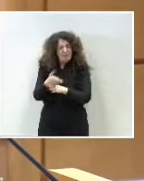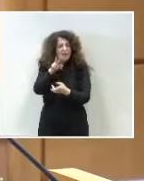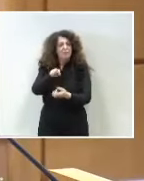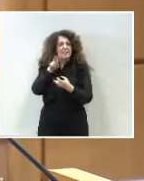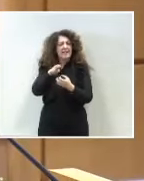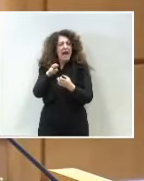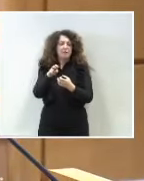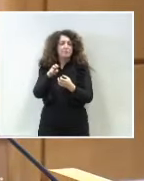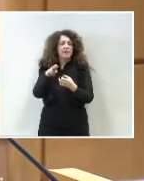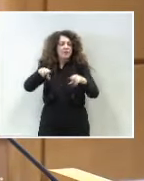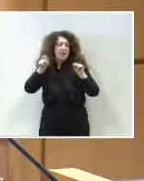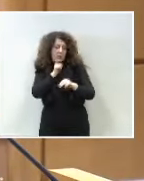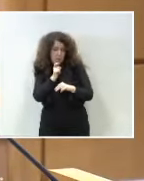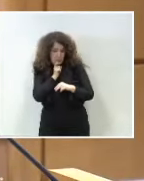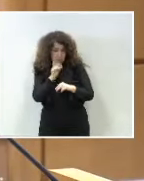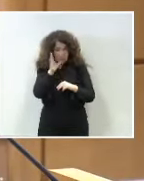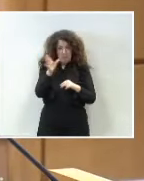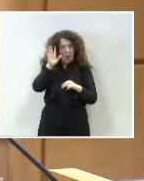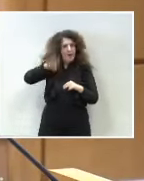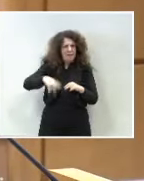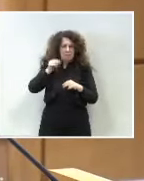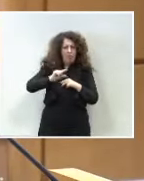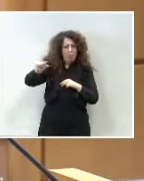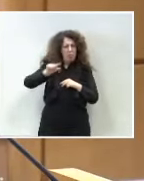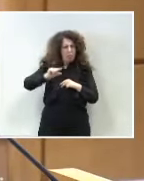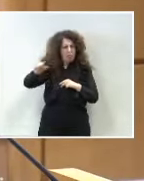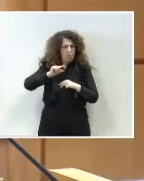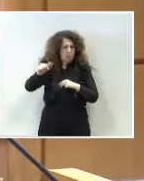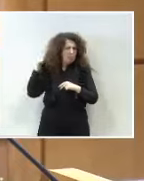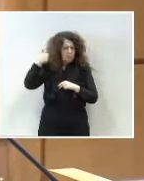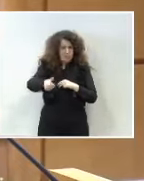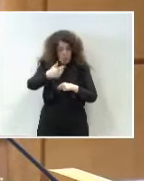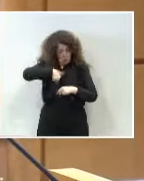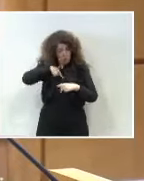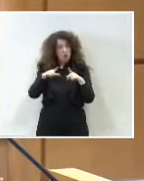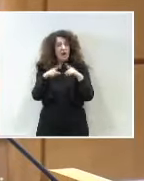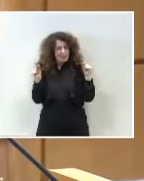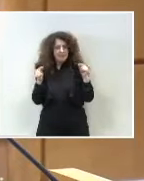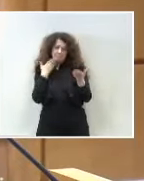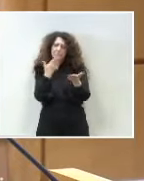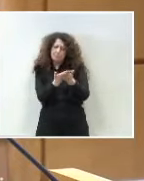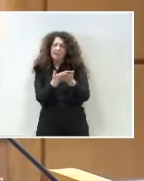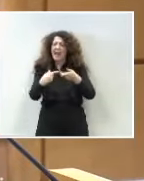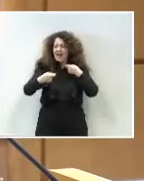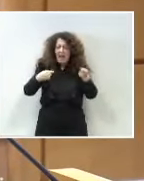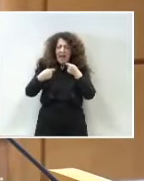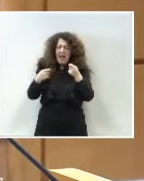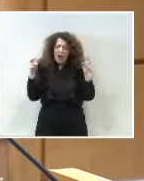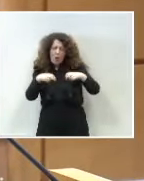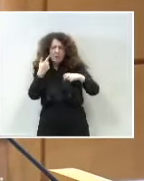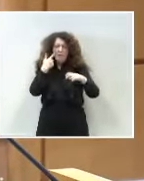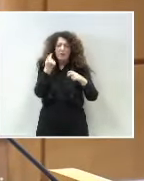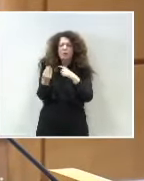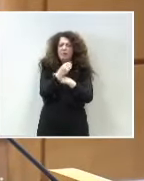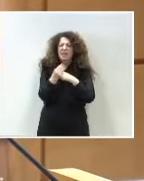crónica que sufre Cataluña. Desde Esquerra Republicana le proponemos negociar una propuesta de financiación